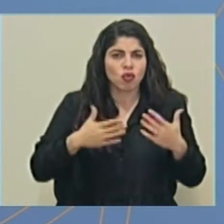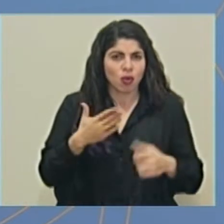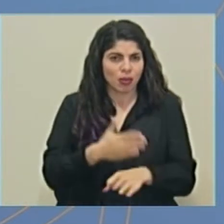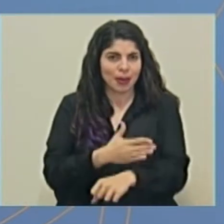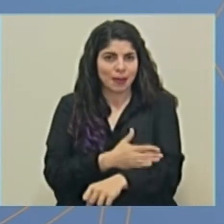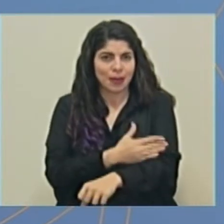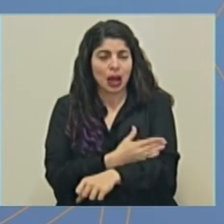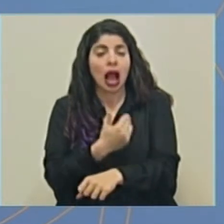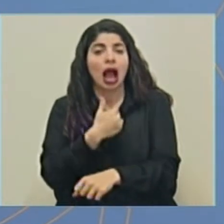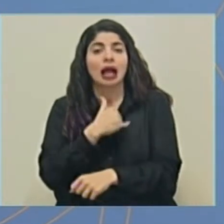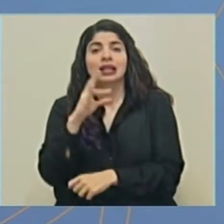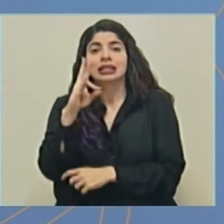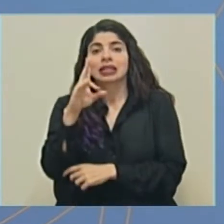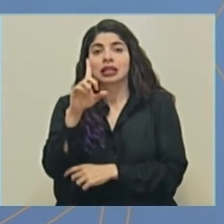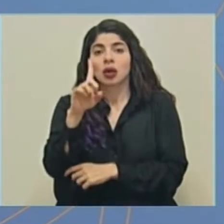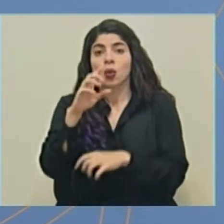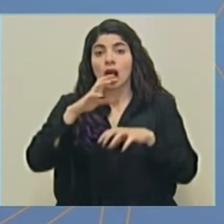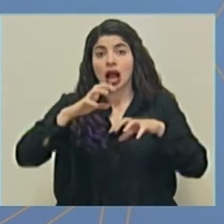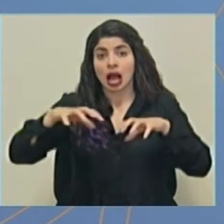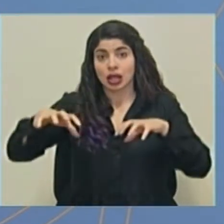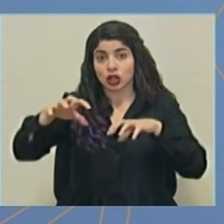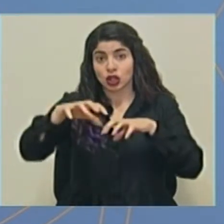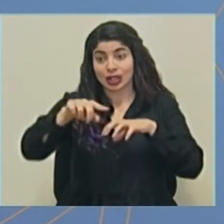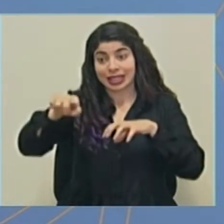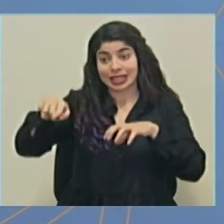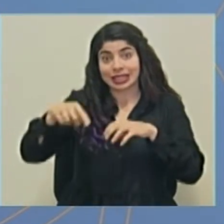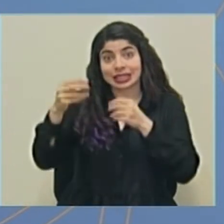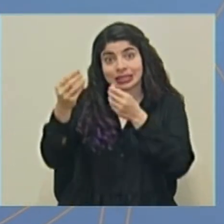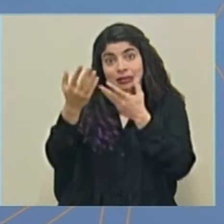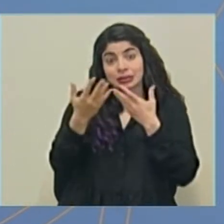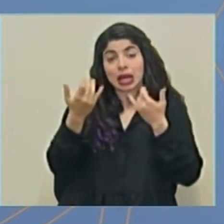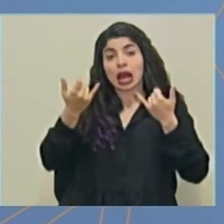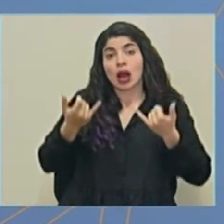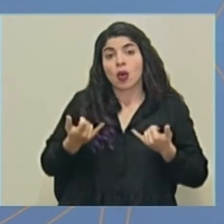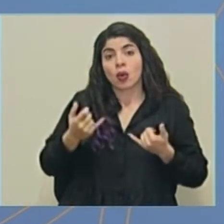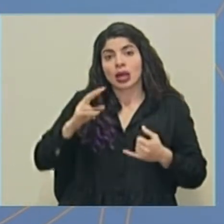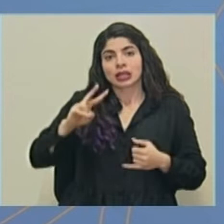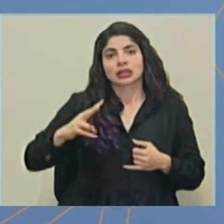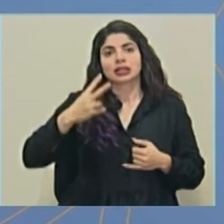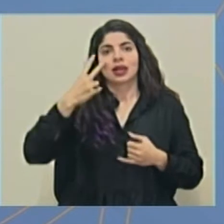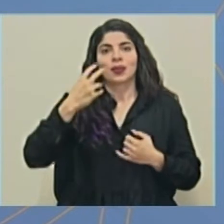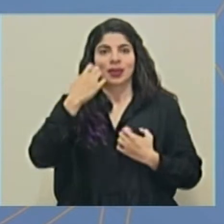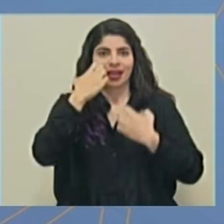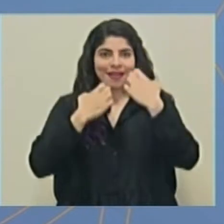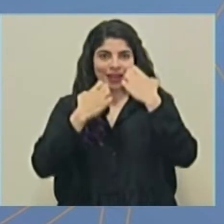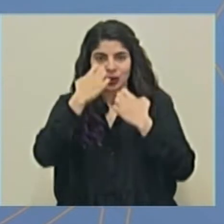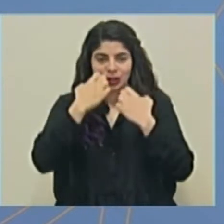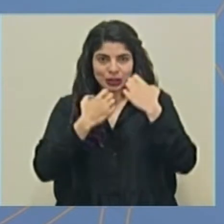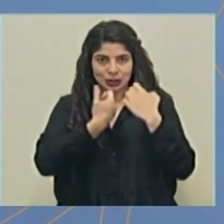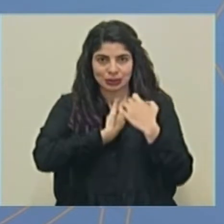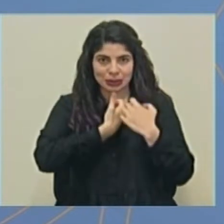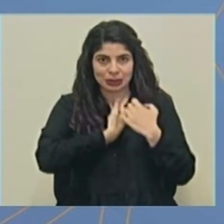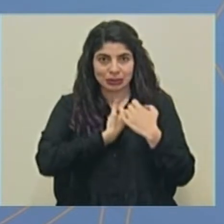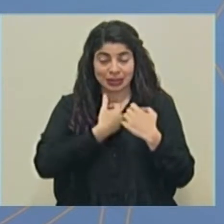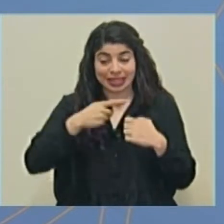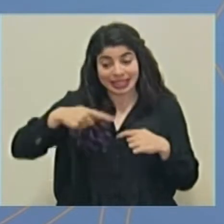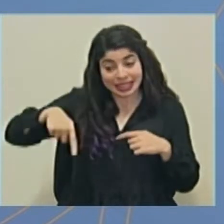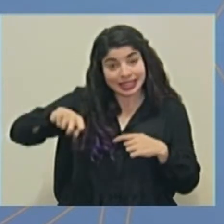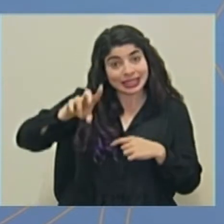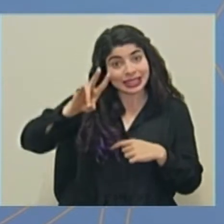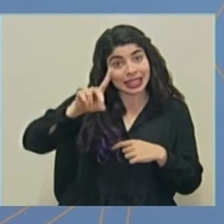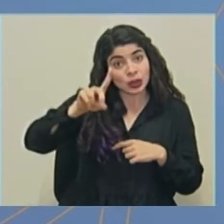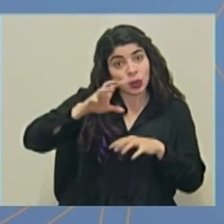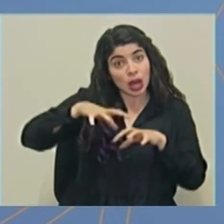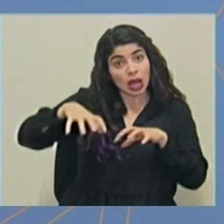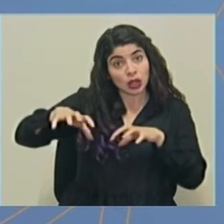71 cantones que están reportando su segunda autoevaluación. De esos 71 cantones,